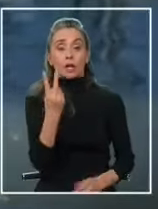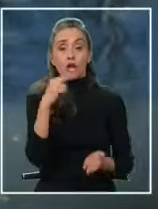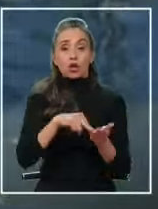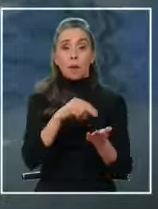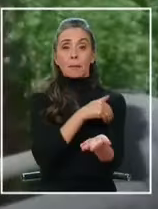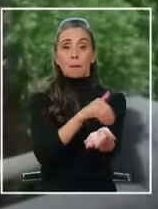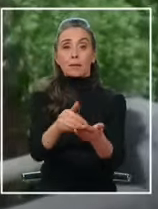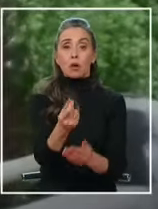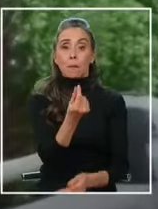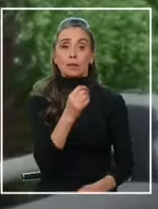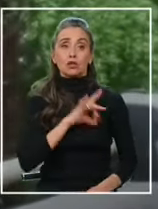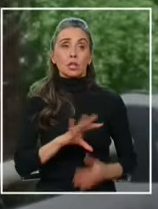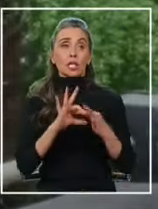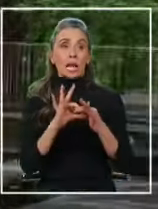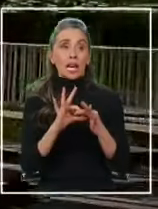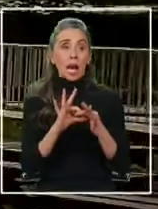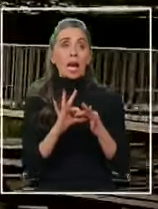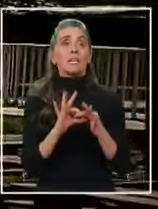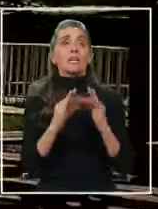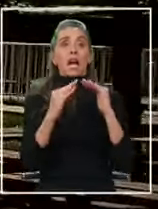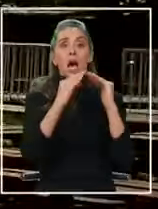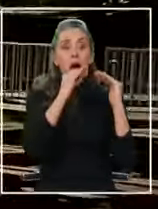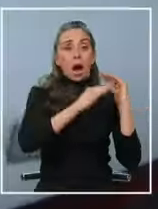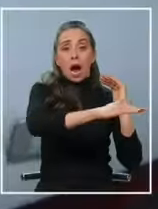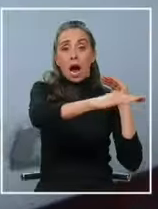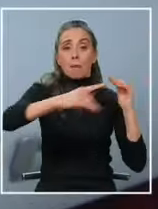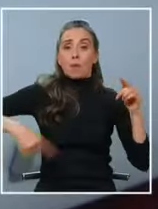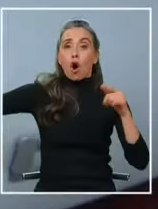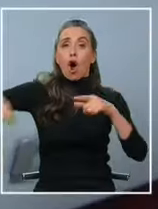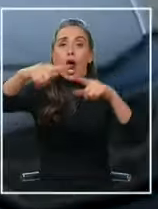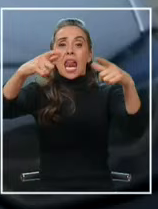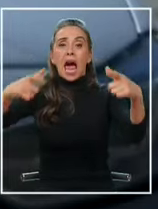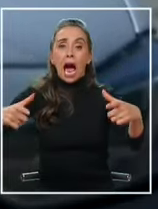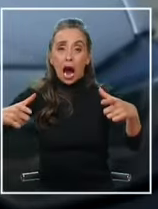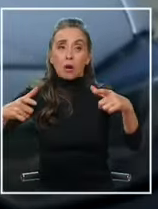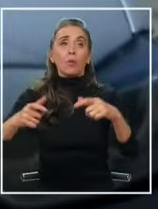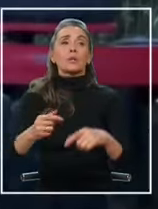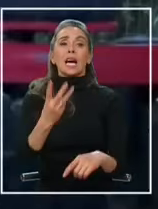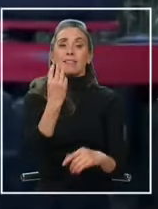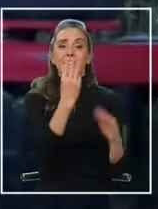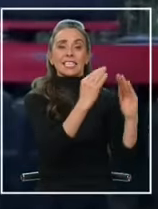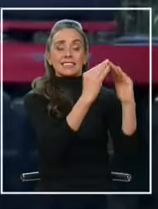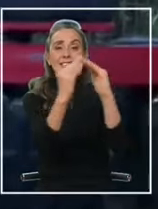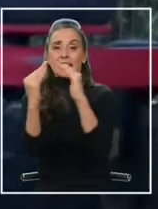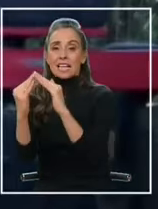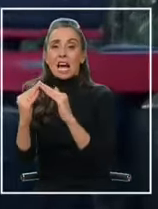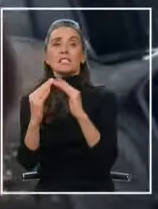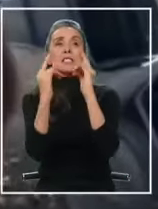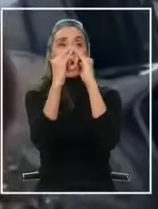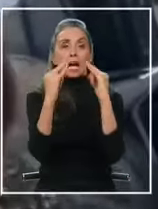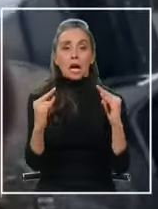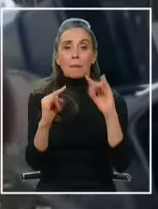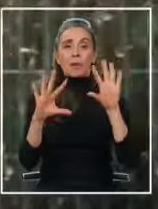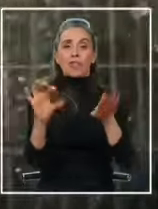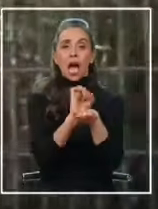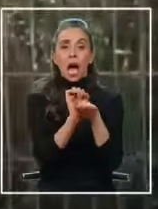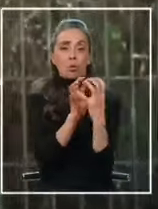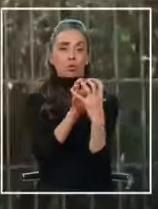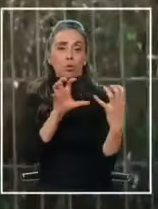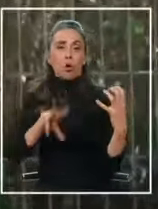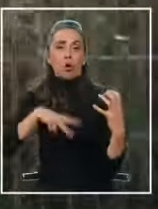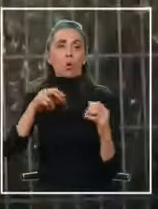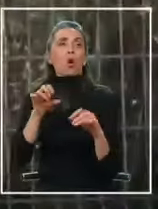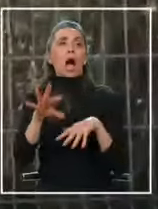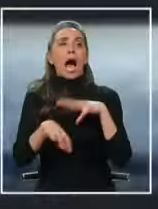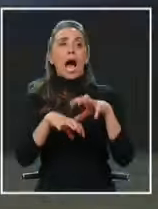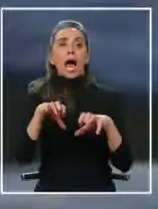2 mil millones de pesos chilenos tenían una hacienda con una laguna artificial incluida otras 13 casas un camping 10 autos de lujo y